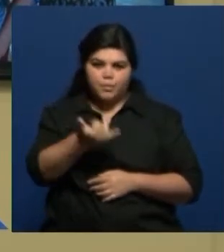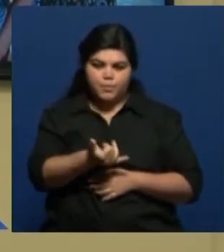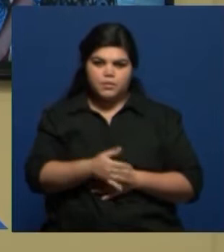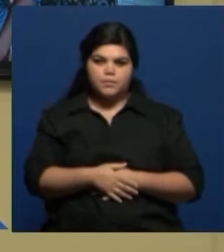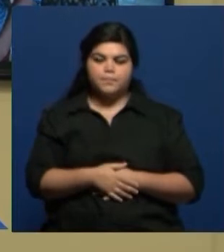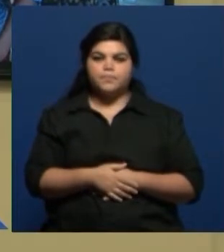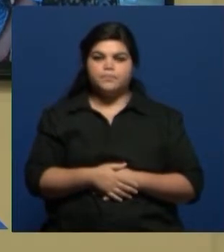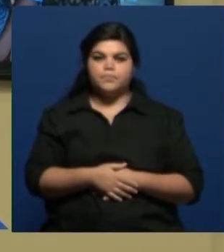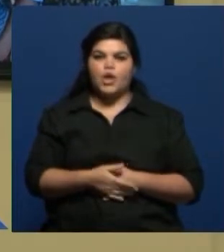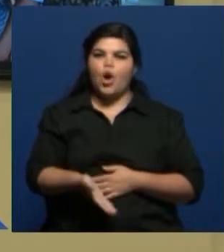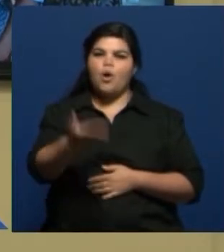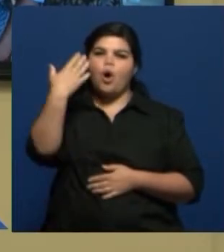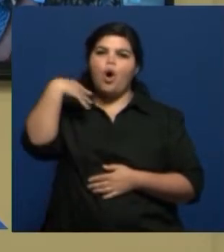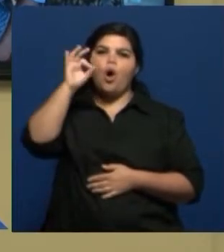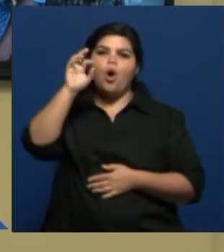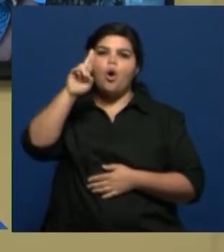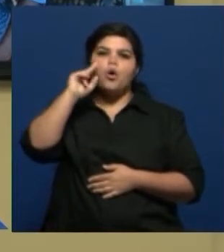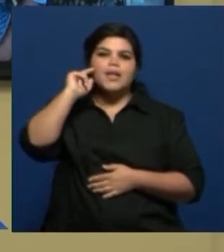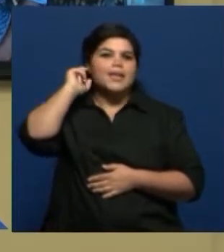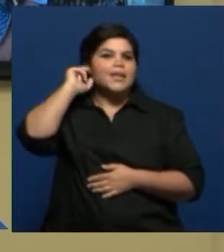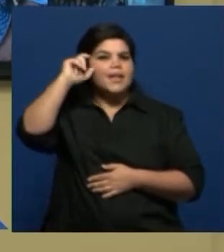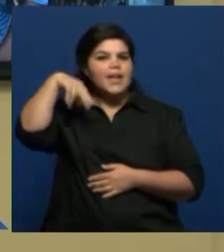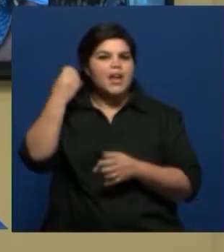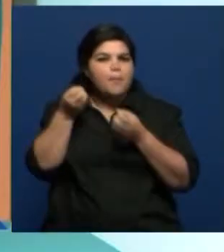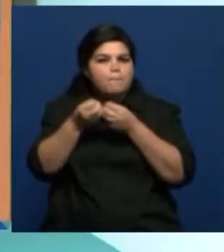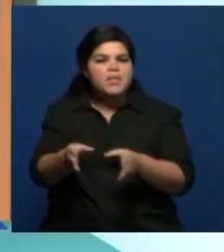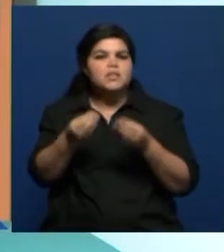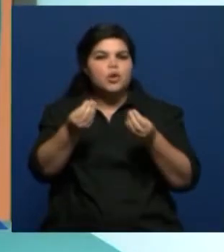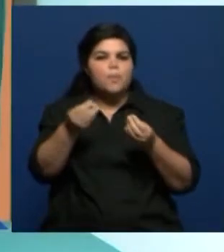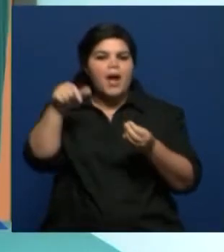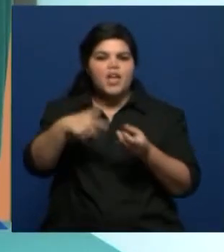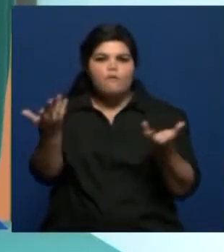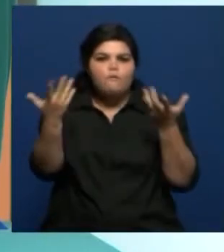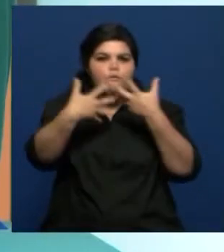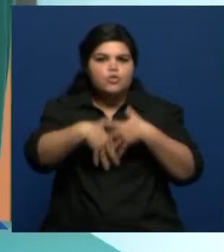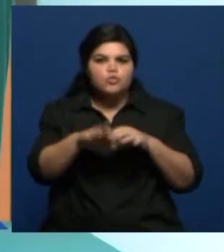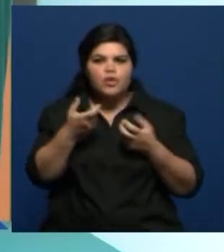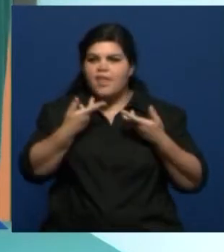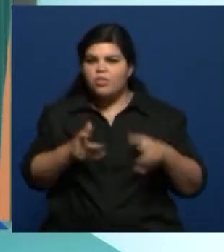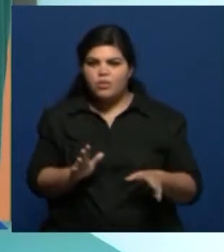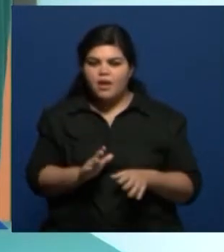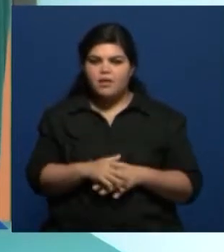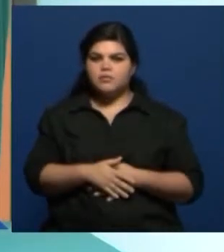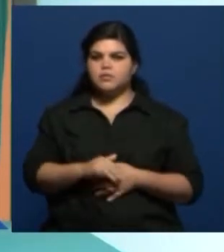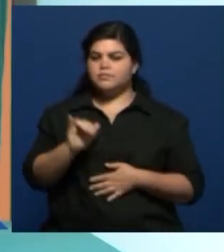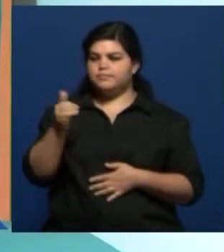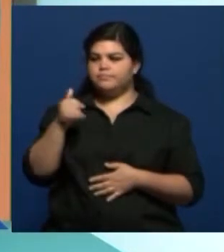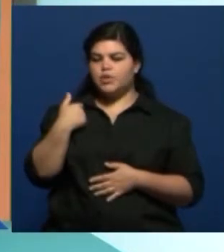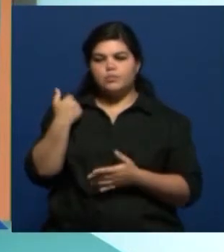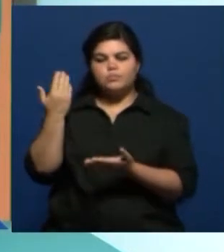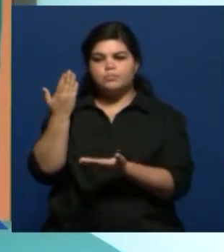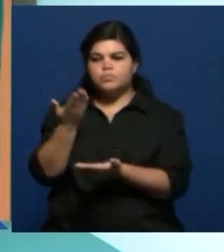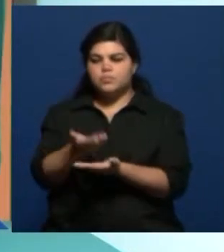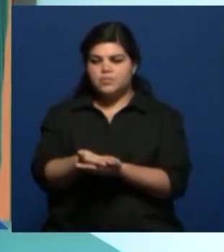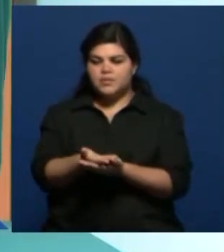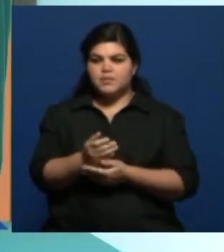los orígenes se fusionaba todo esto sin querer, ¿no? Claro, yo lo que planteaba un poco, esta cuestión de